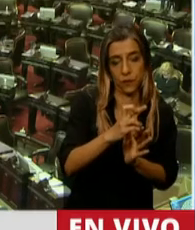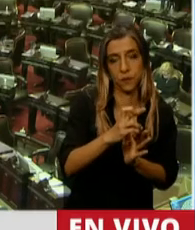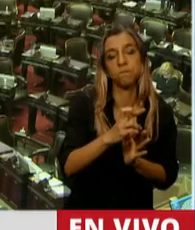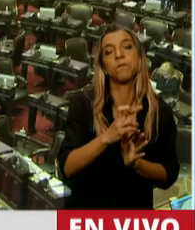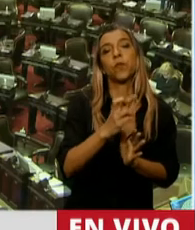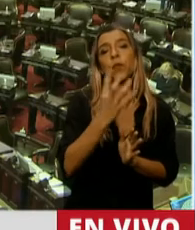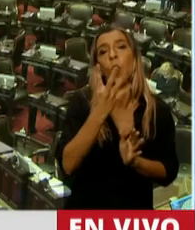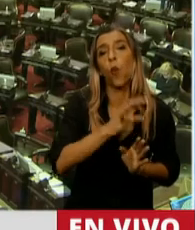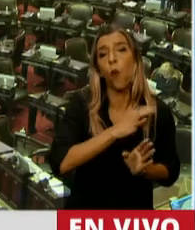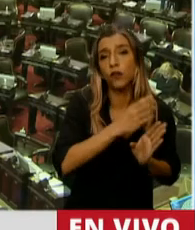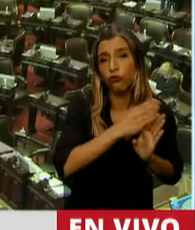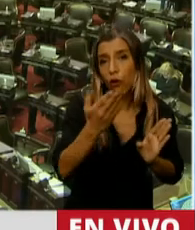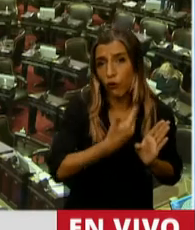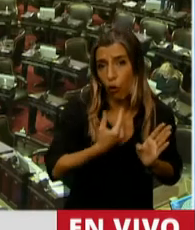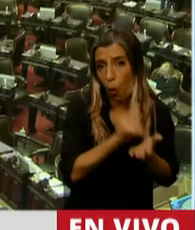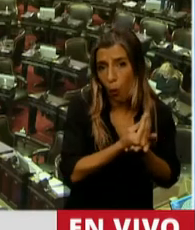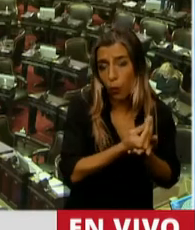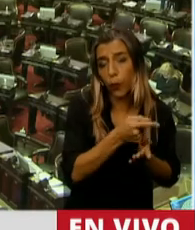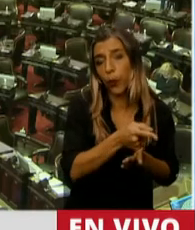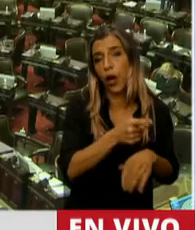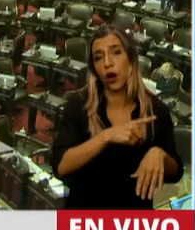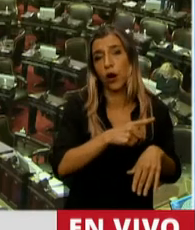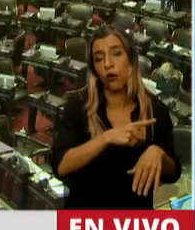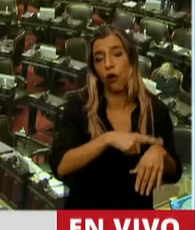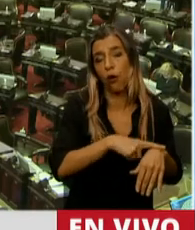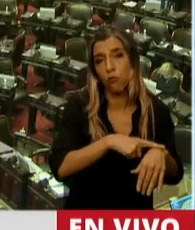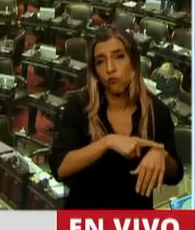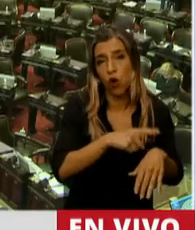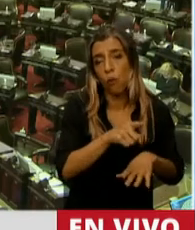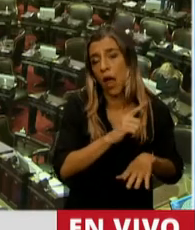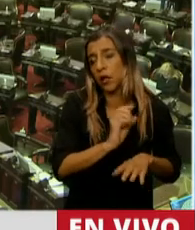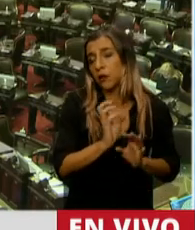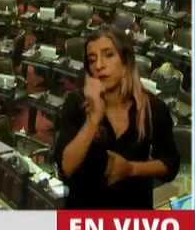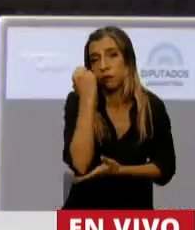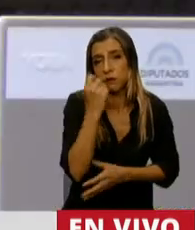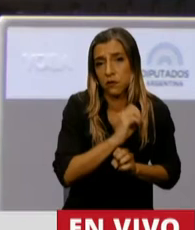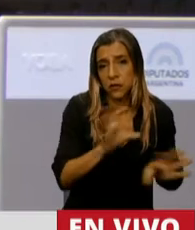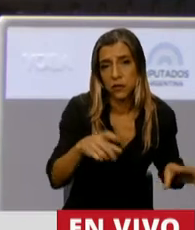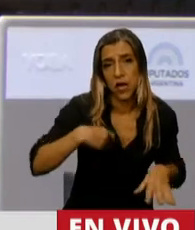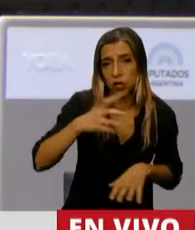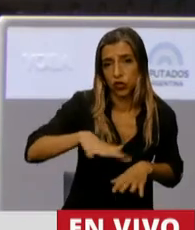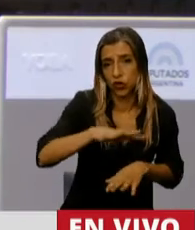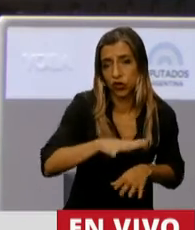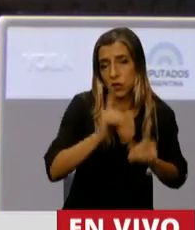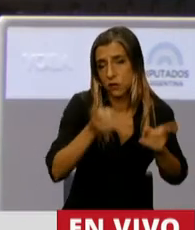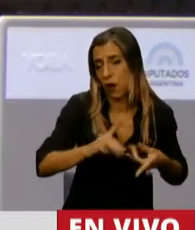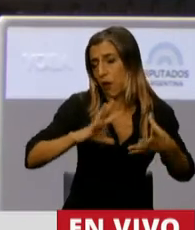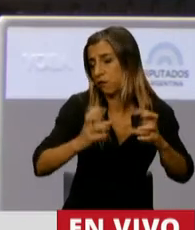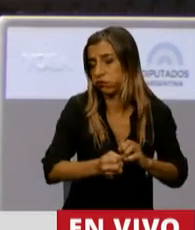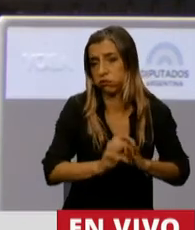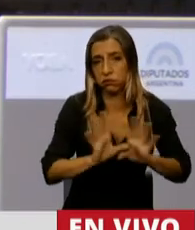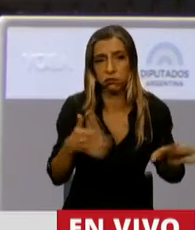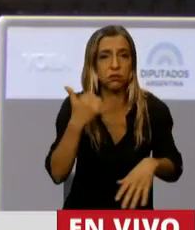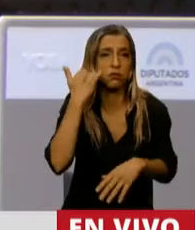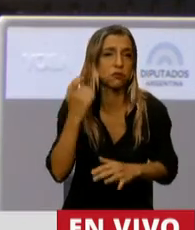solamente haciéndose cargo de los desastres económicos que hicieron y sociales, por supuesto, como consecuencia de lo mismo, porque se ha dicho